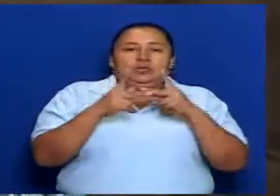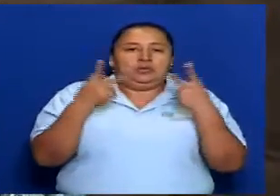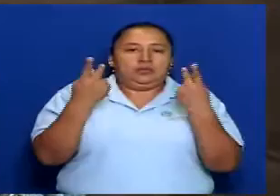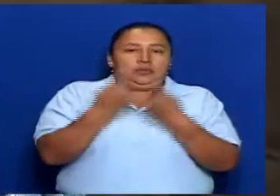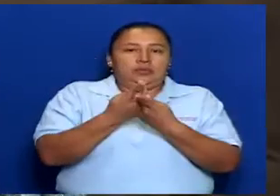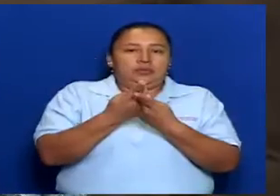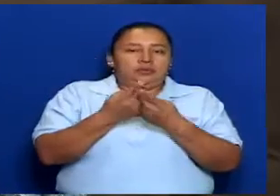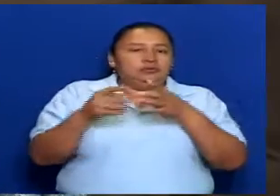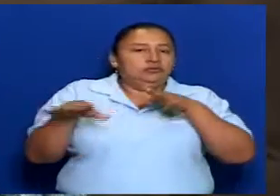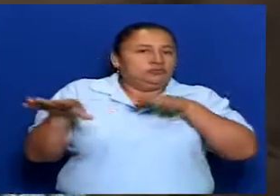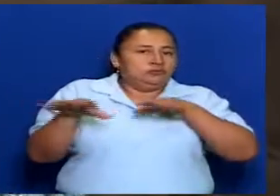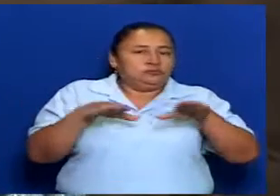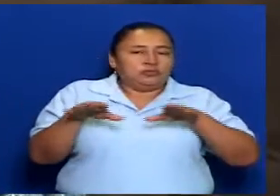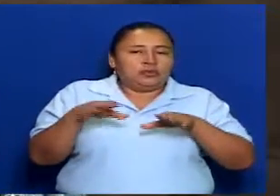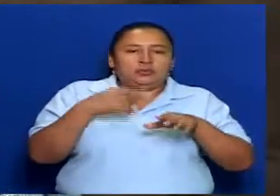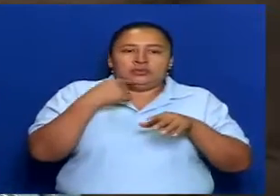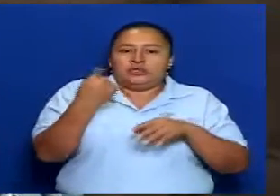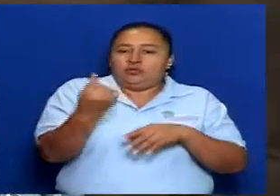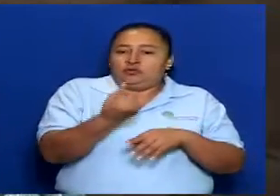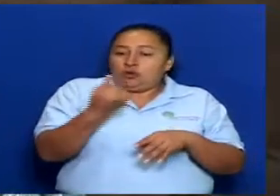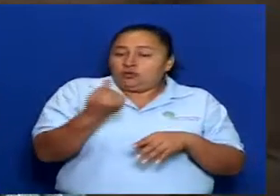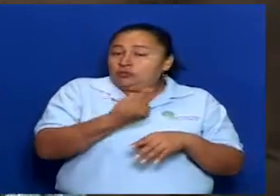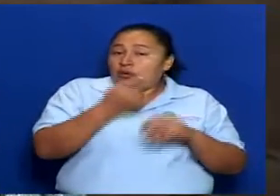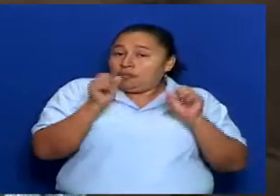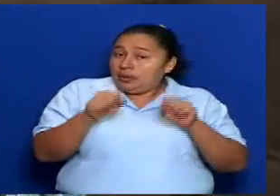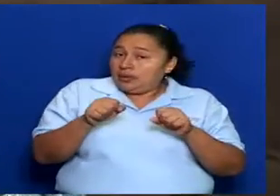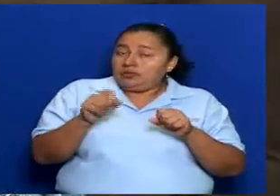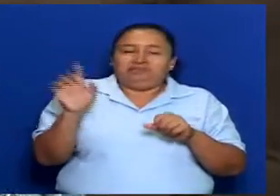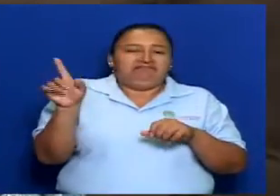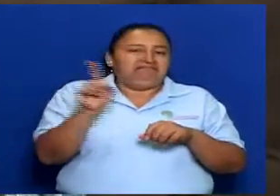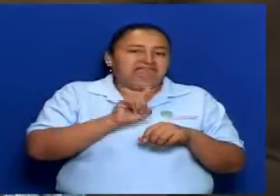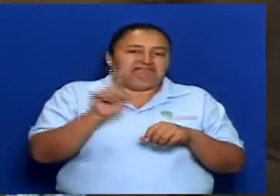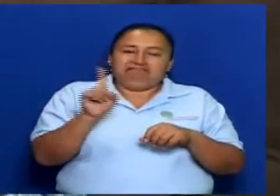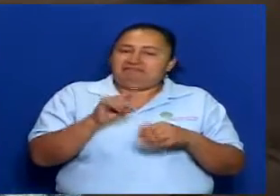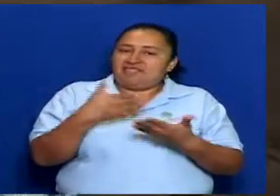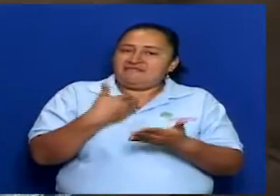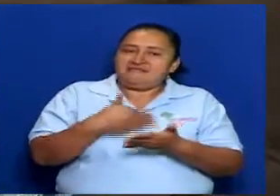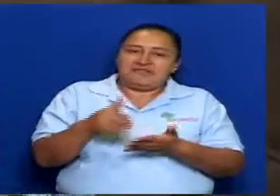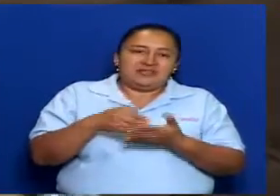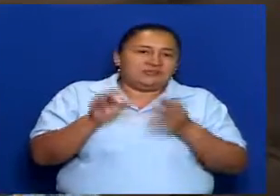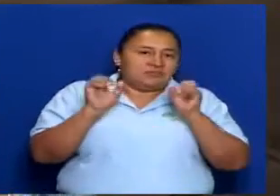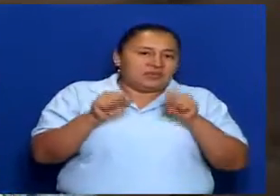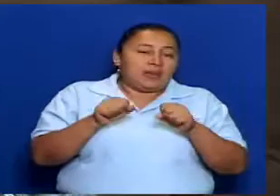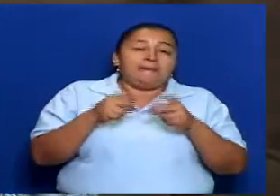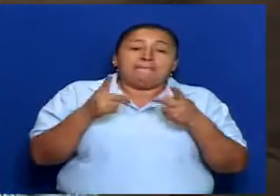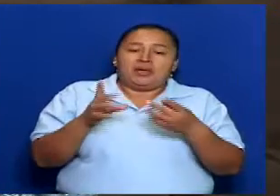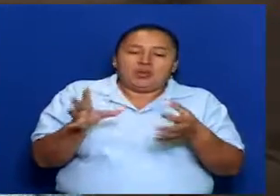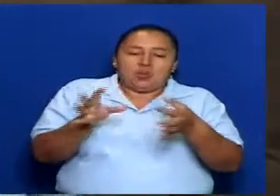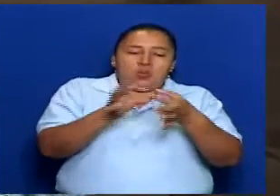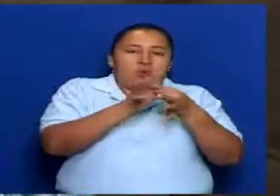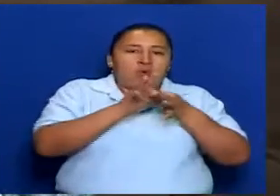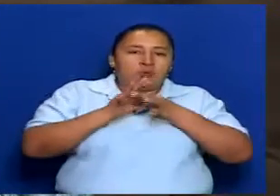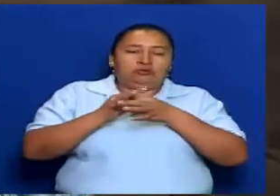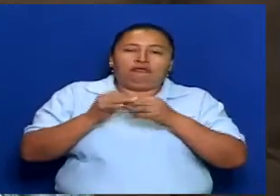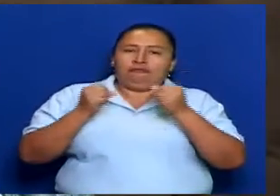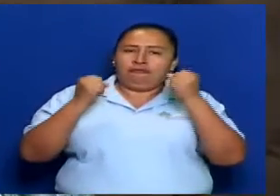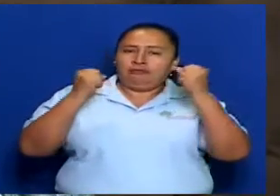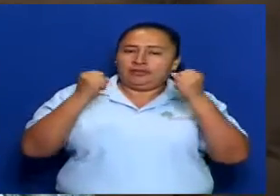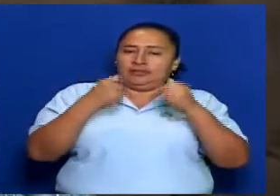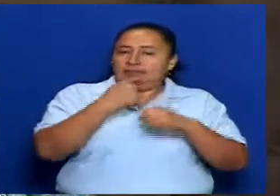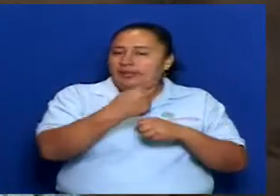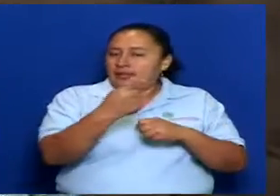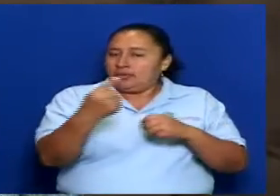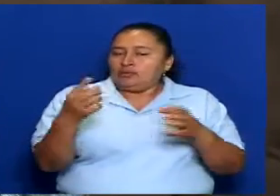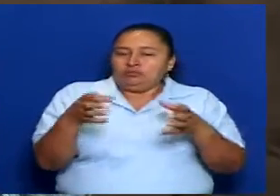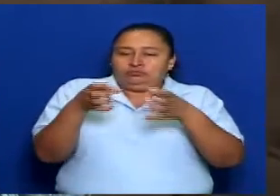no podemos solos, solos nadie puede hacer nada tan fácil, pero con la unidad y la fortaleza de cada